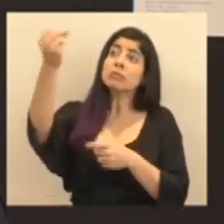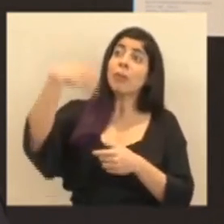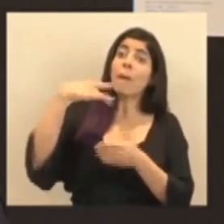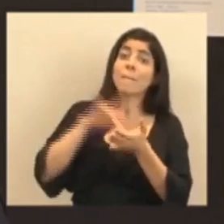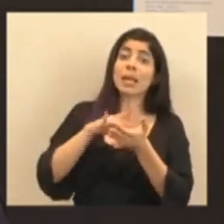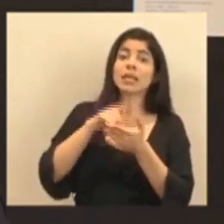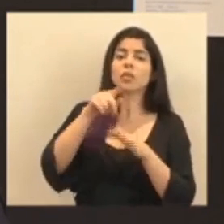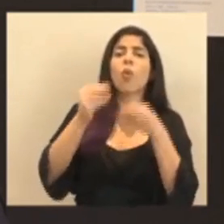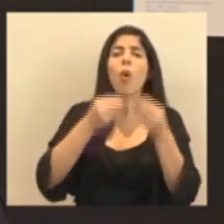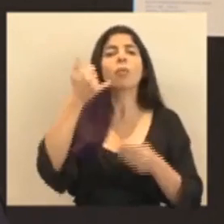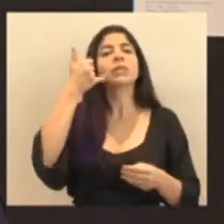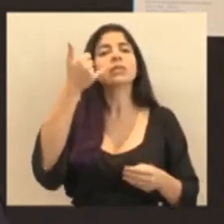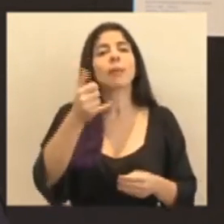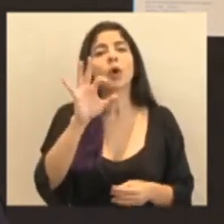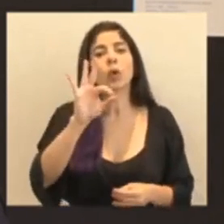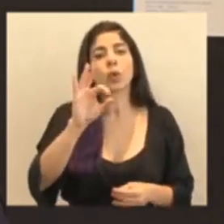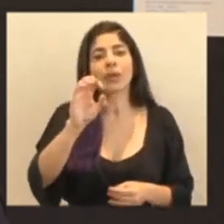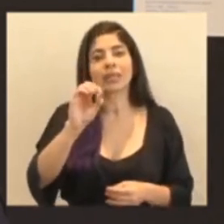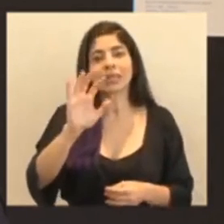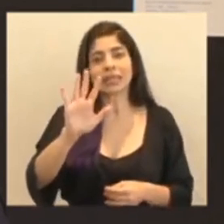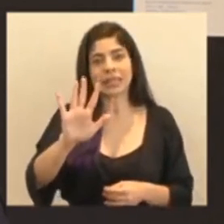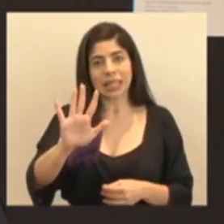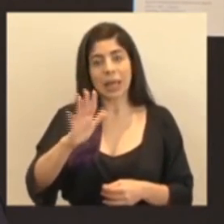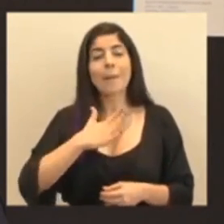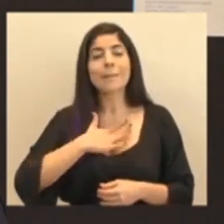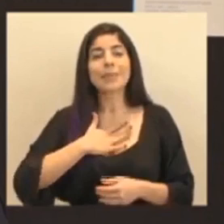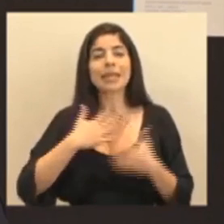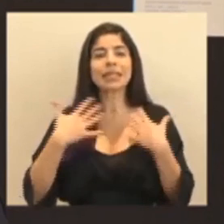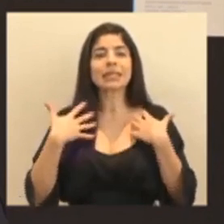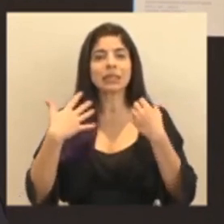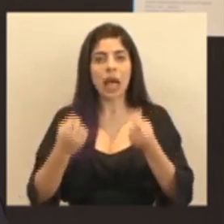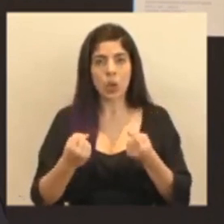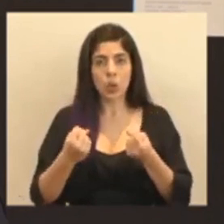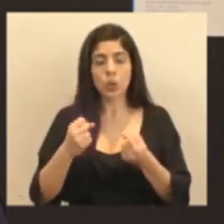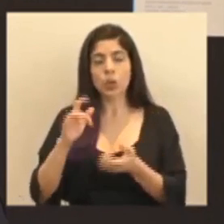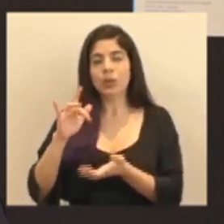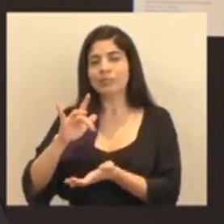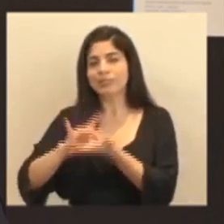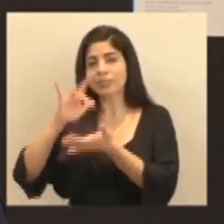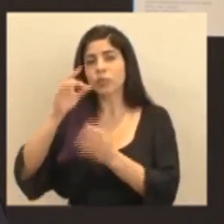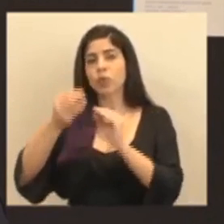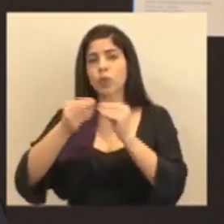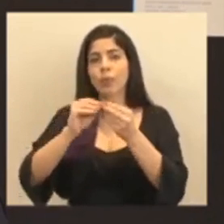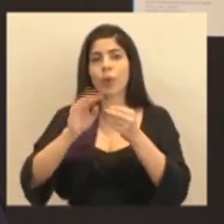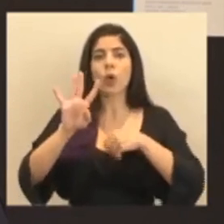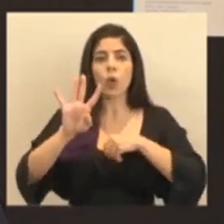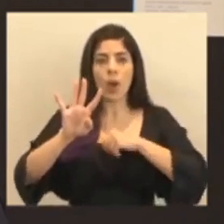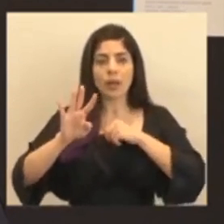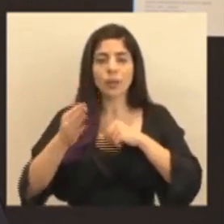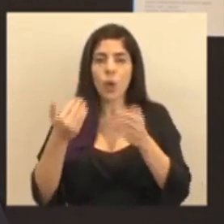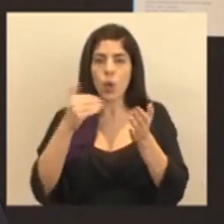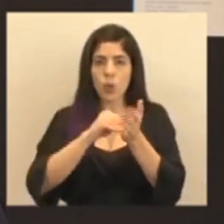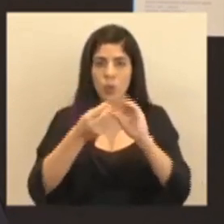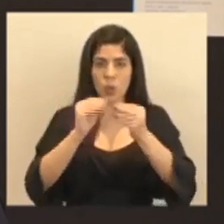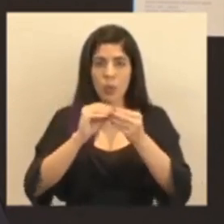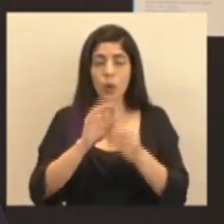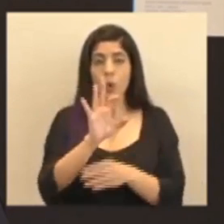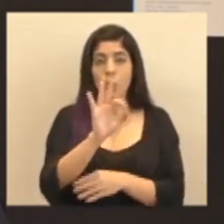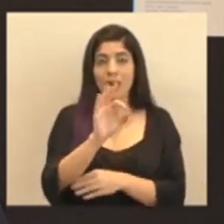llamar al número 905-MI-SALUD y apretar la opción 4. De nuevo ese número,